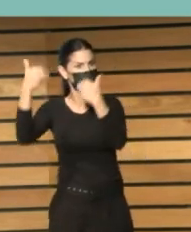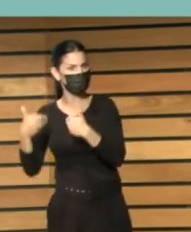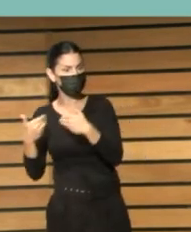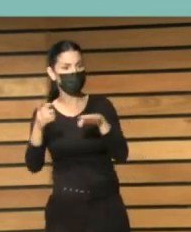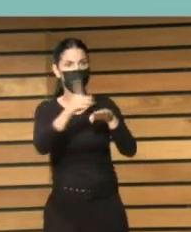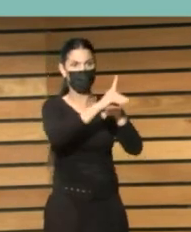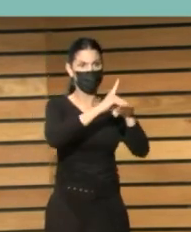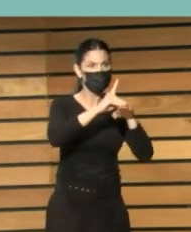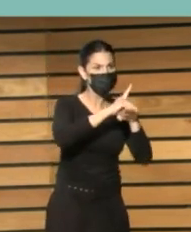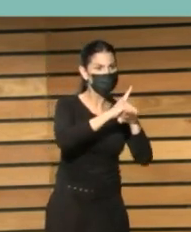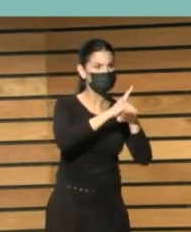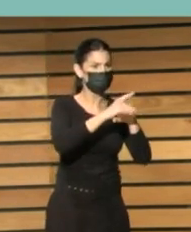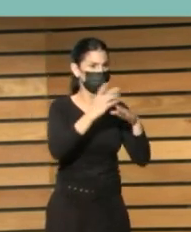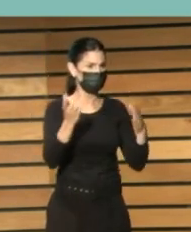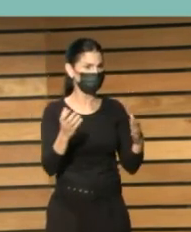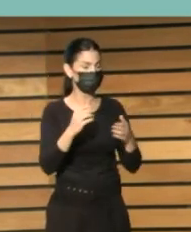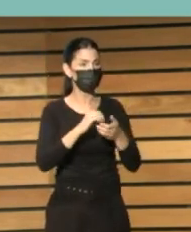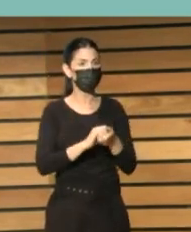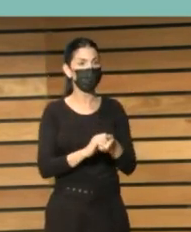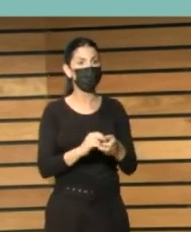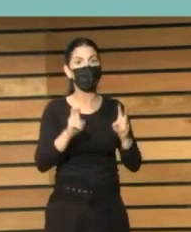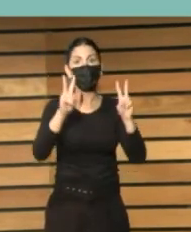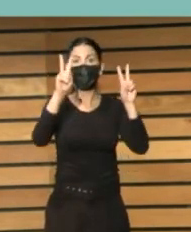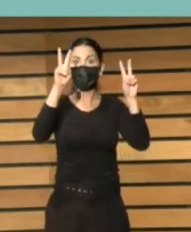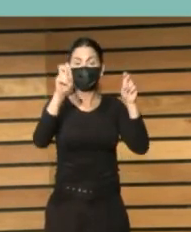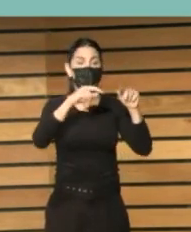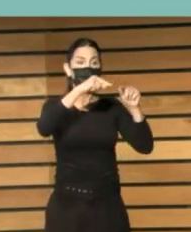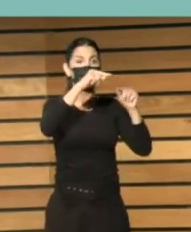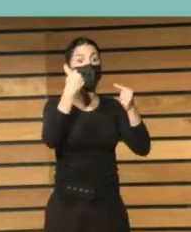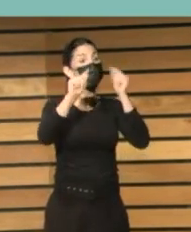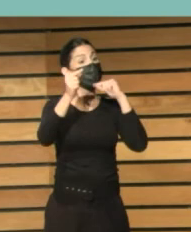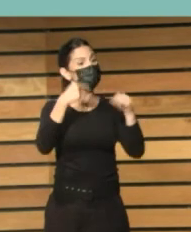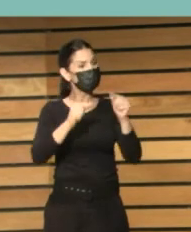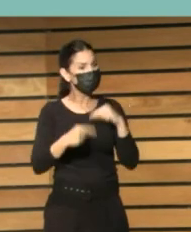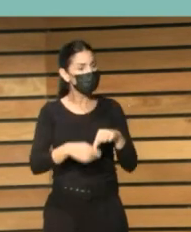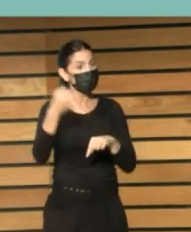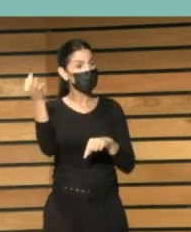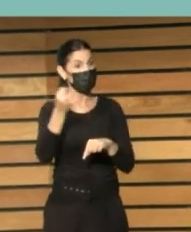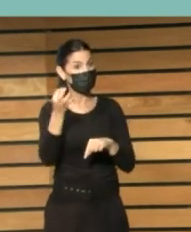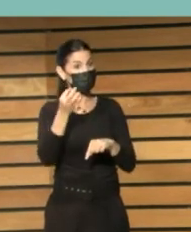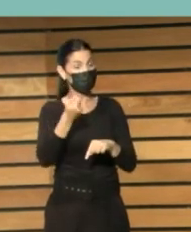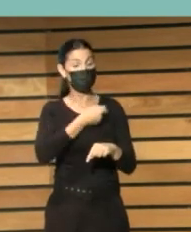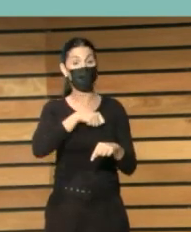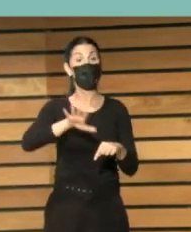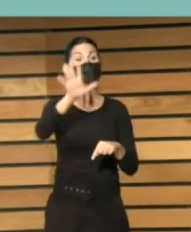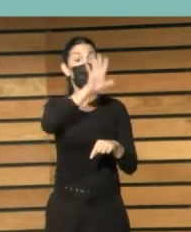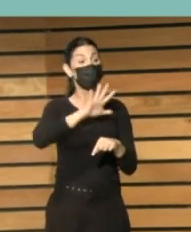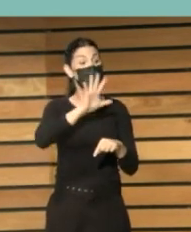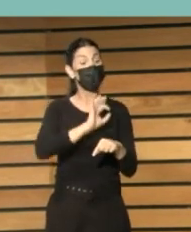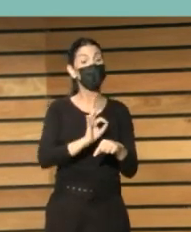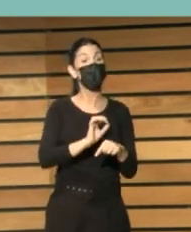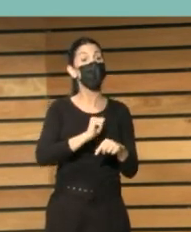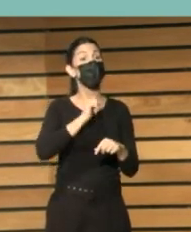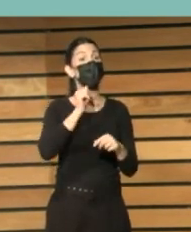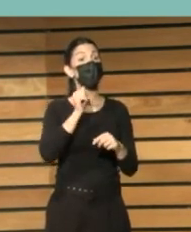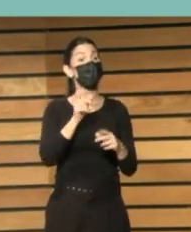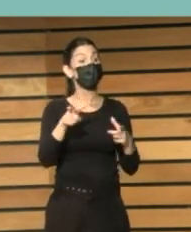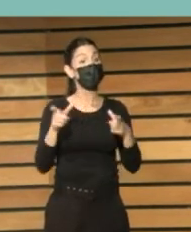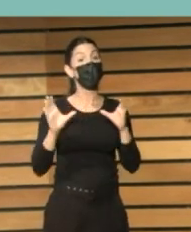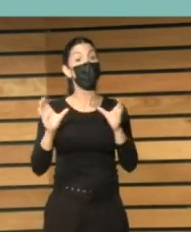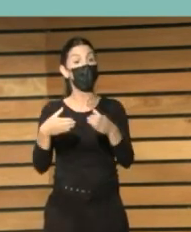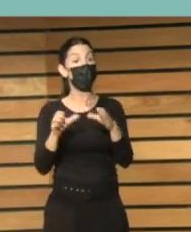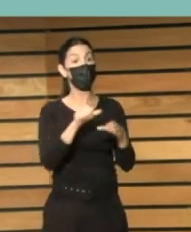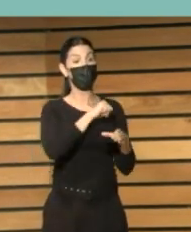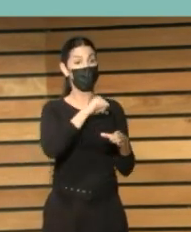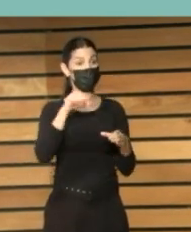la selección pero yo creo que los presupuestos tienen que ser estatales y de comunidades autónomas quizás no tiene nada que ver esto con el